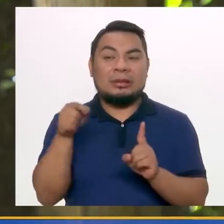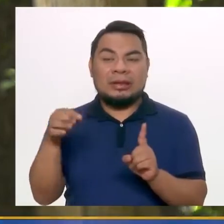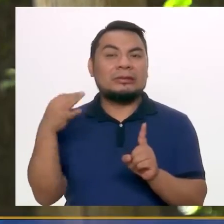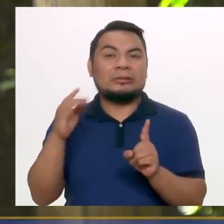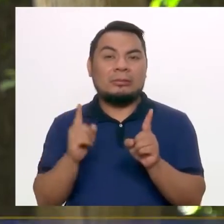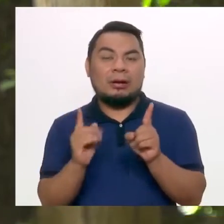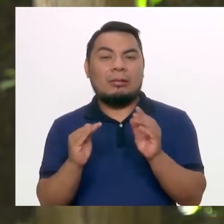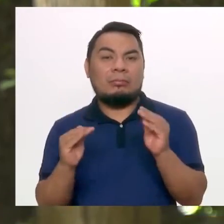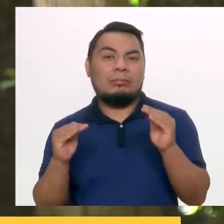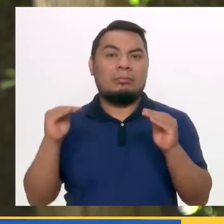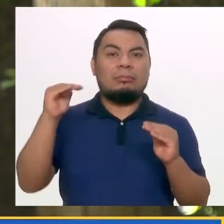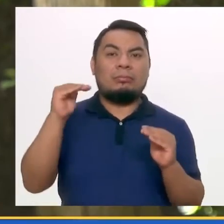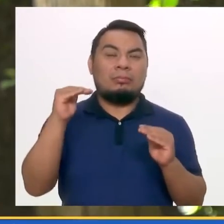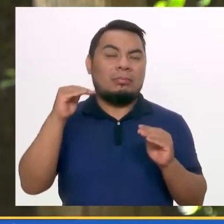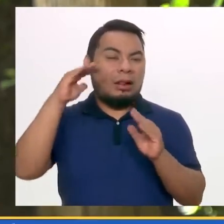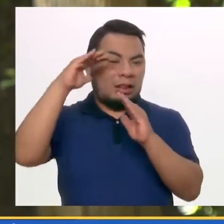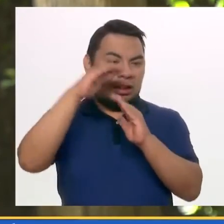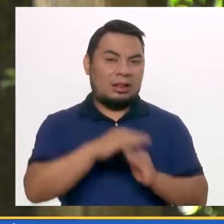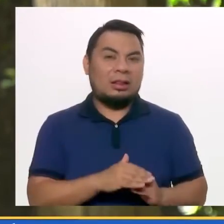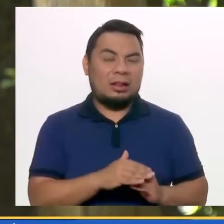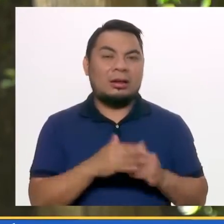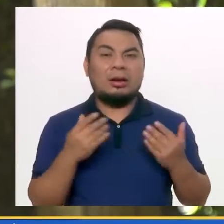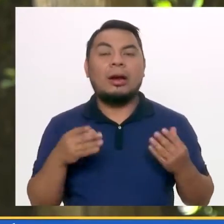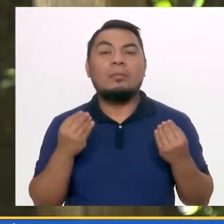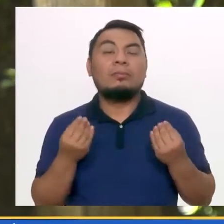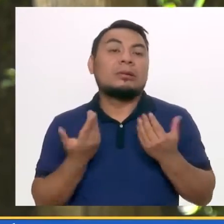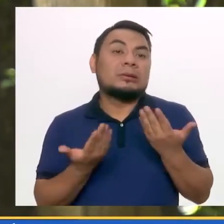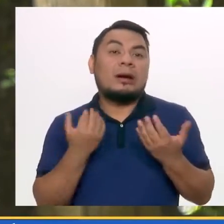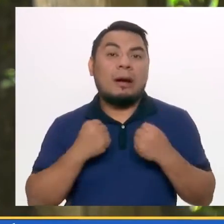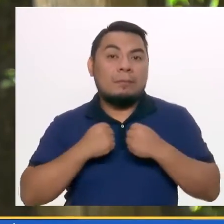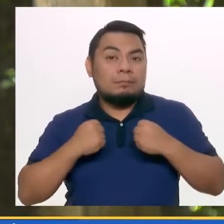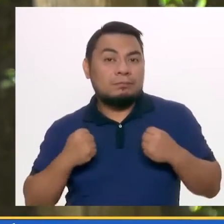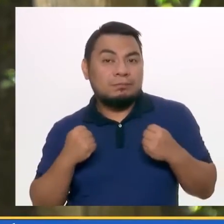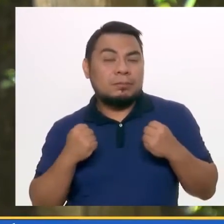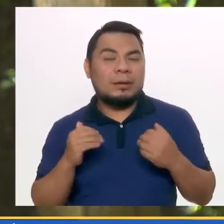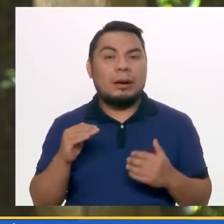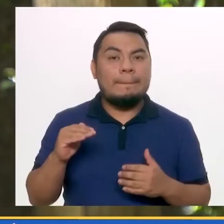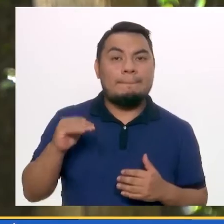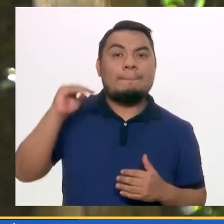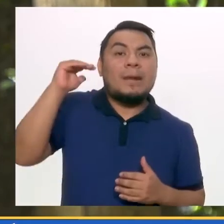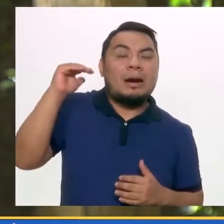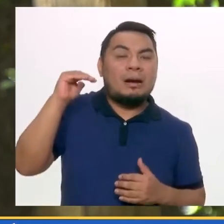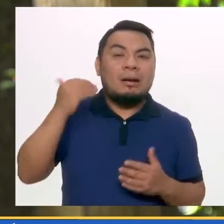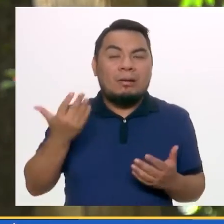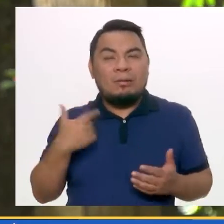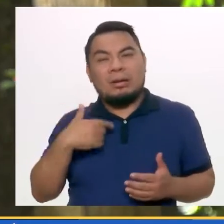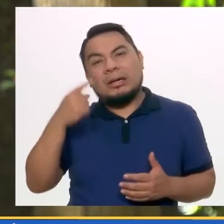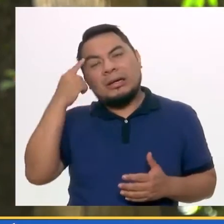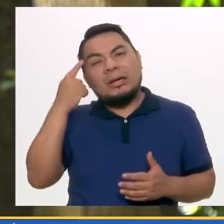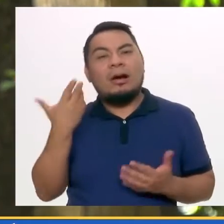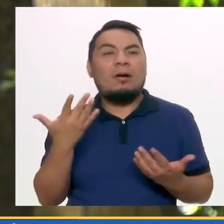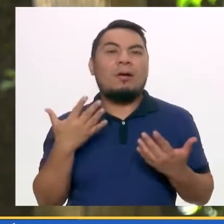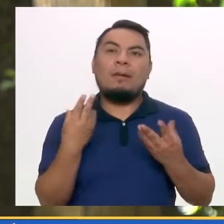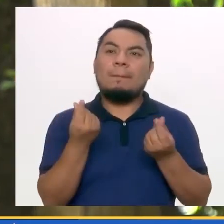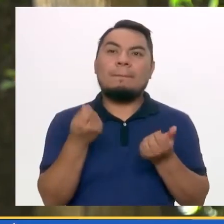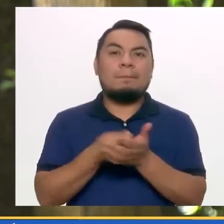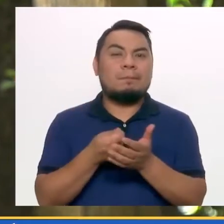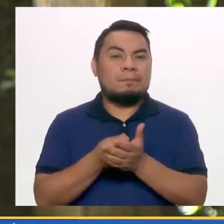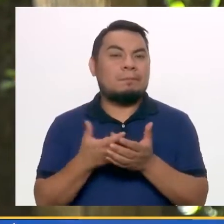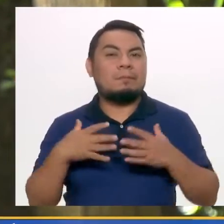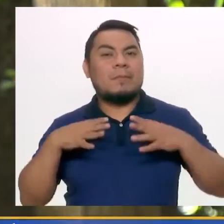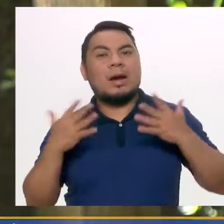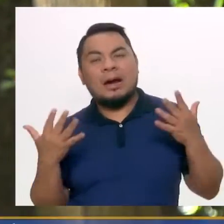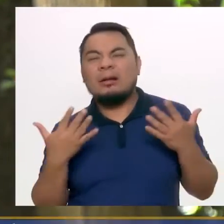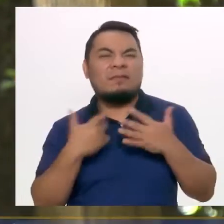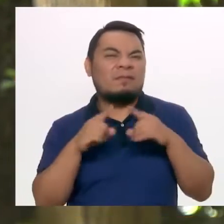tiene o mayor cantidad numérica o superioridad física o una posición jerárquica